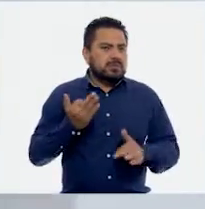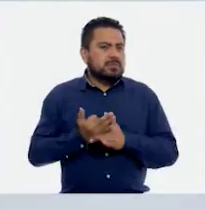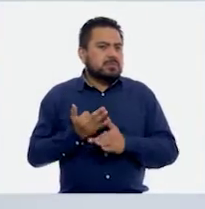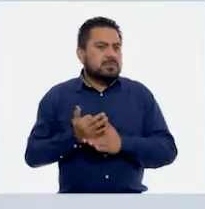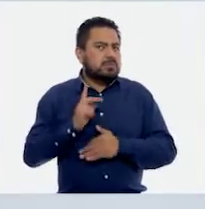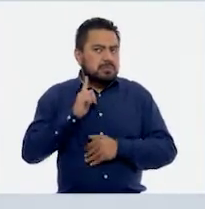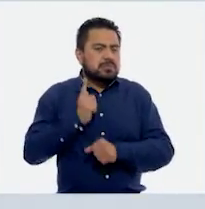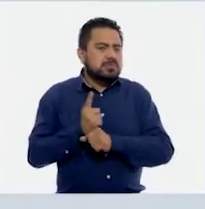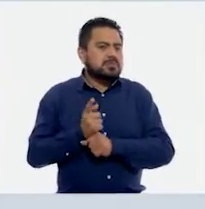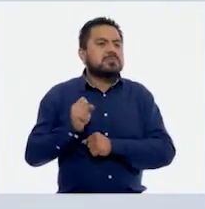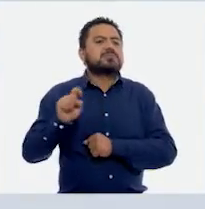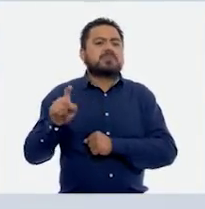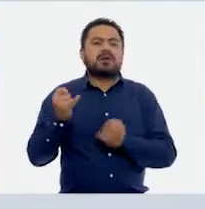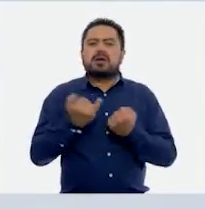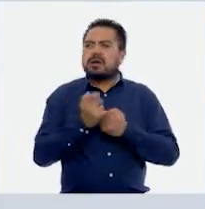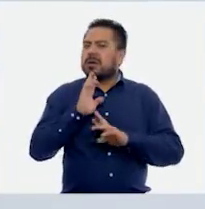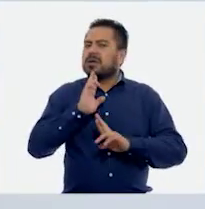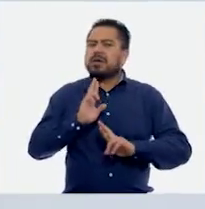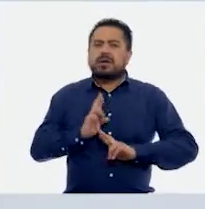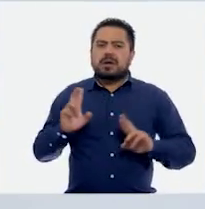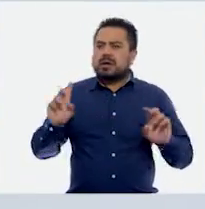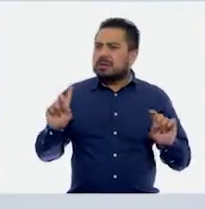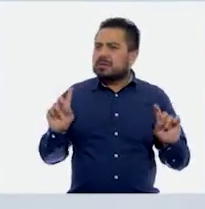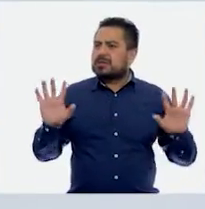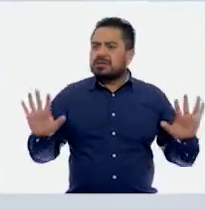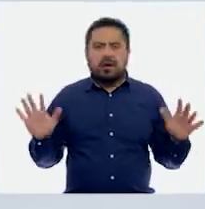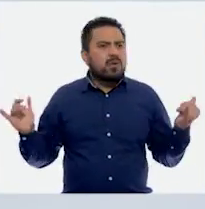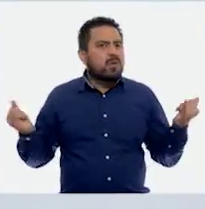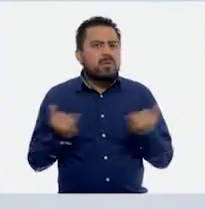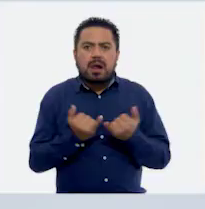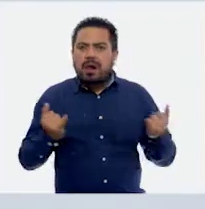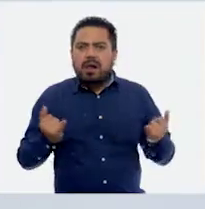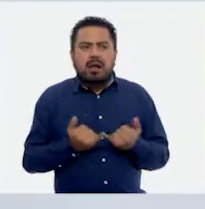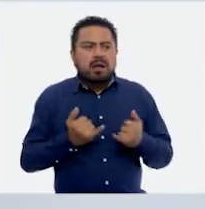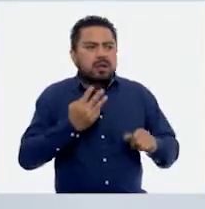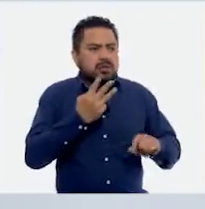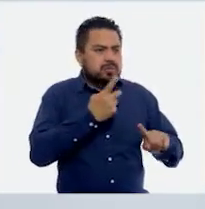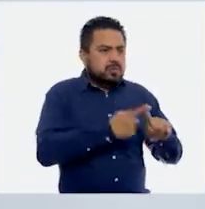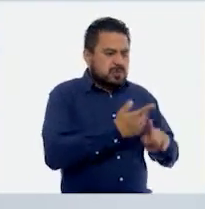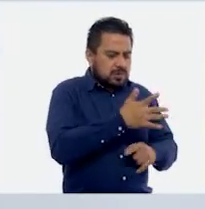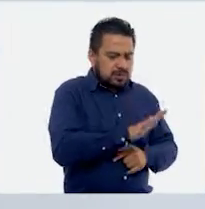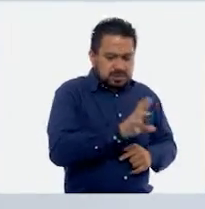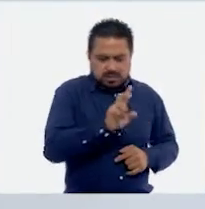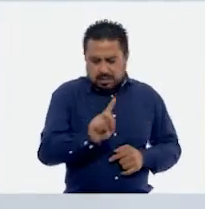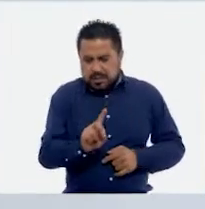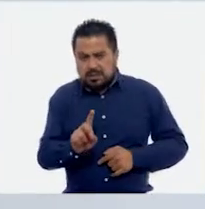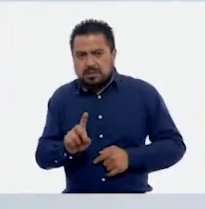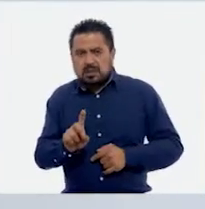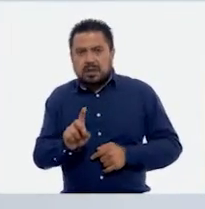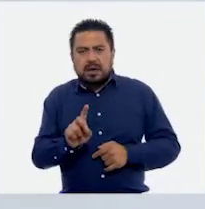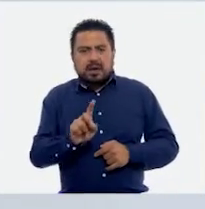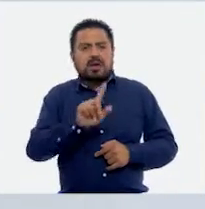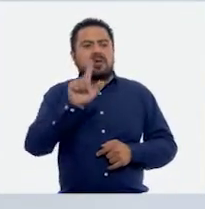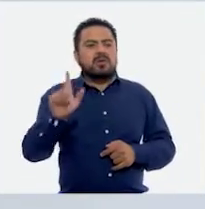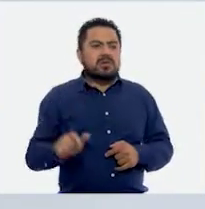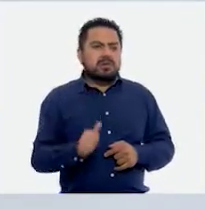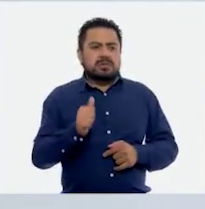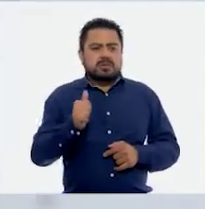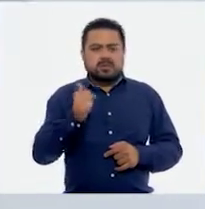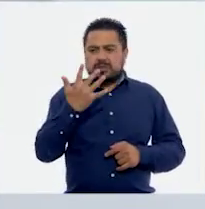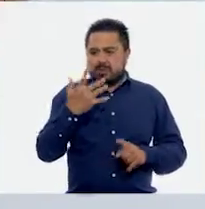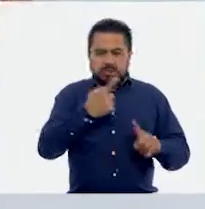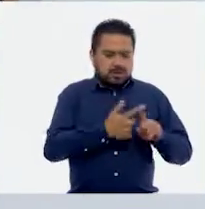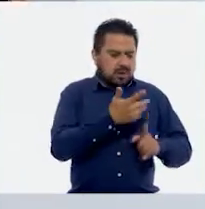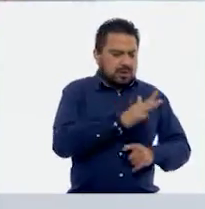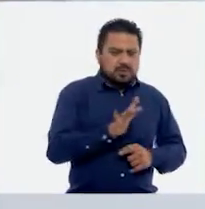Pero, de cualquier manera, también nos damos cuenta que nos da 35. 3 por 10, 30. Y luego 5 por 10, 50.